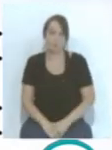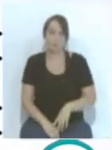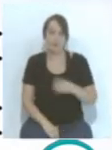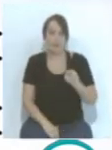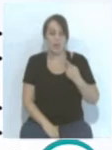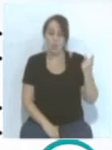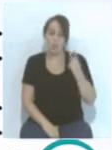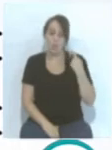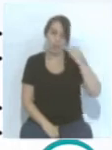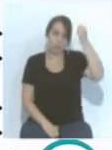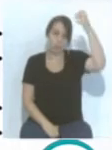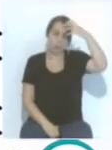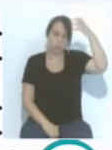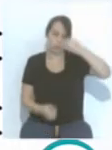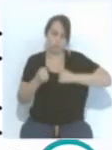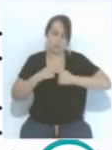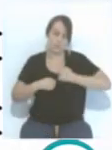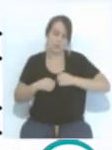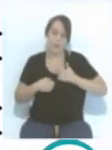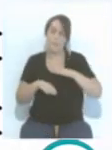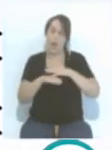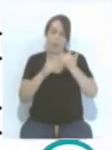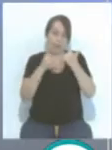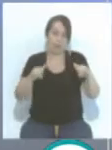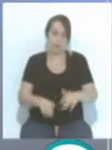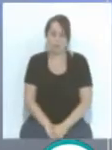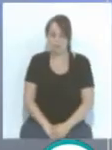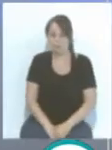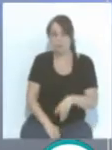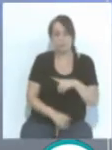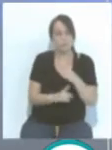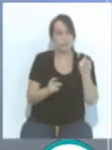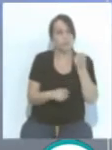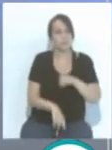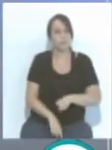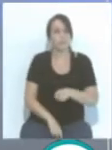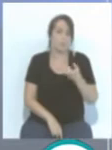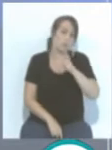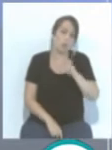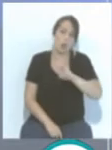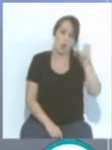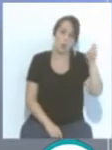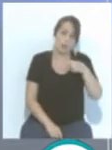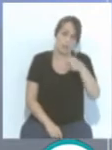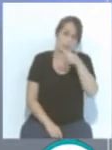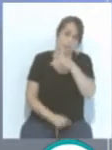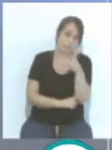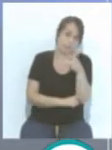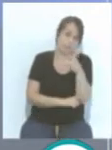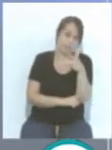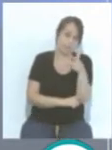celebrarlo, que no quedara ese baño por lo menos. Claro, ahí había falta también otra persona que era la que te grababa